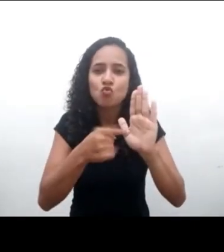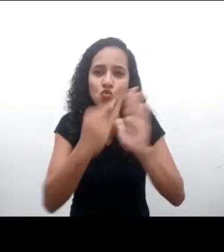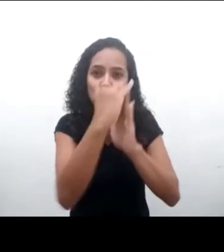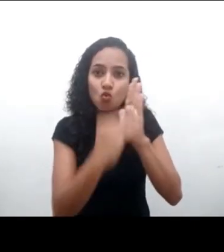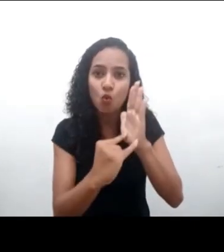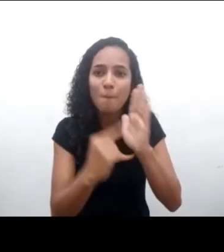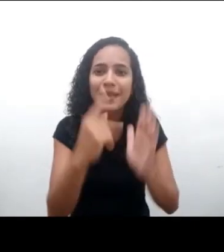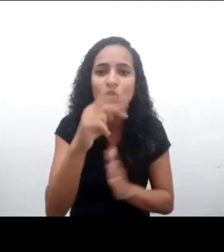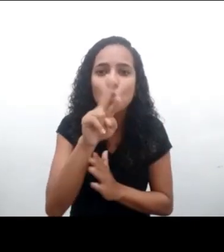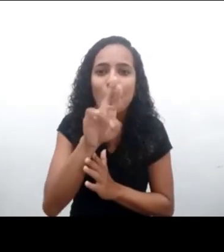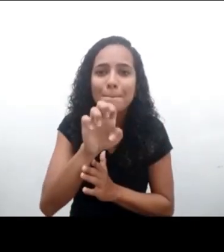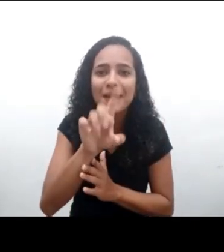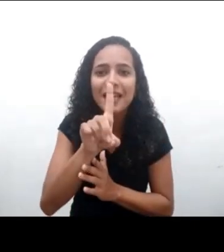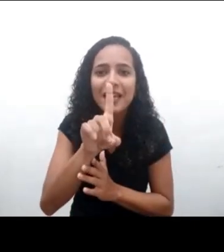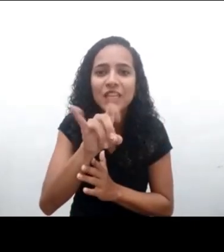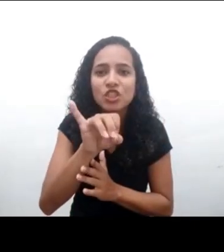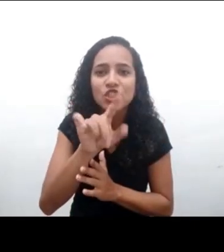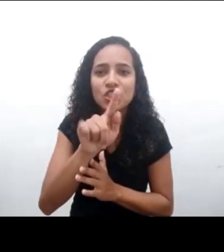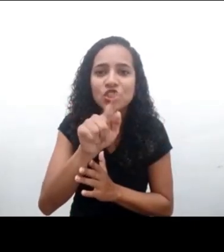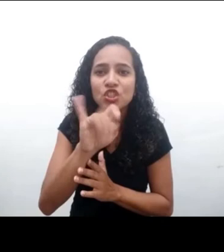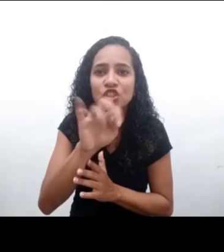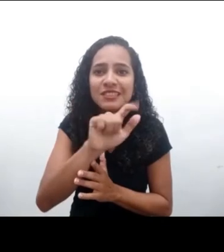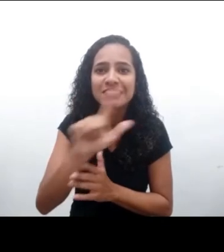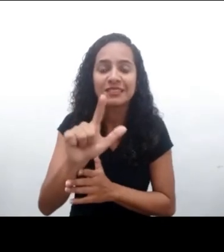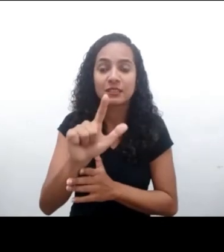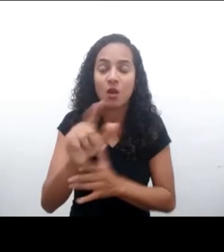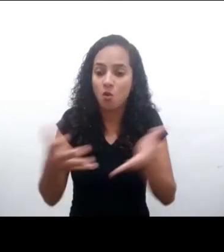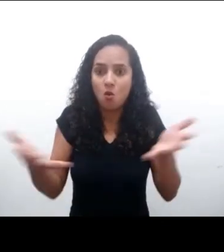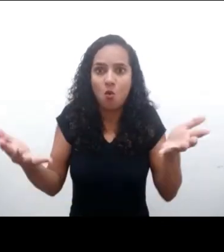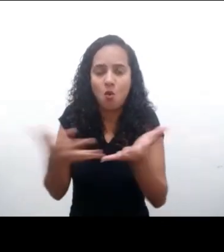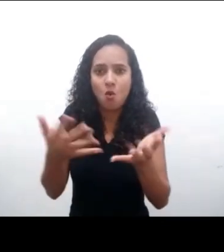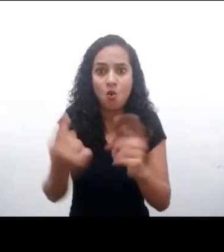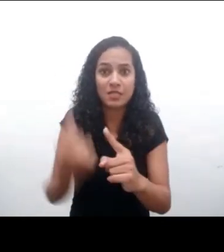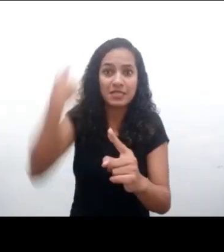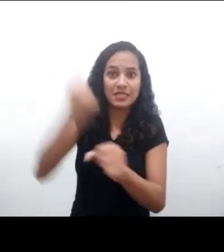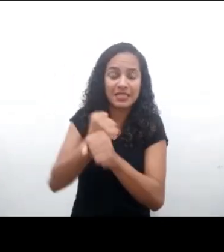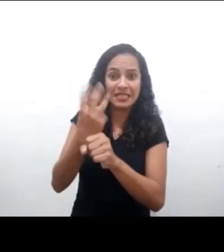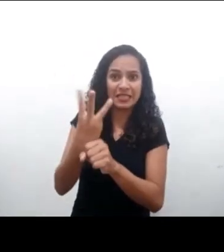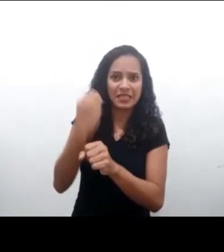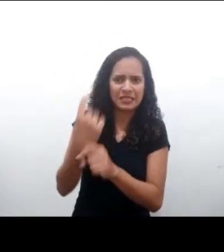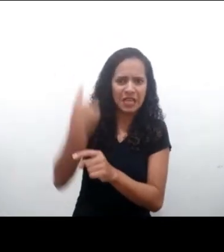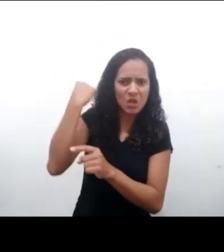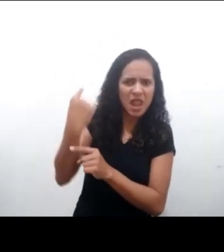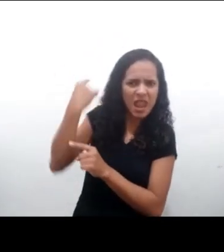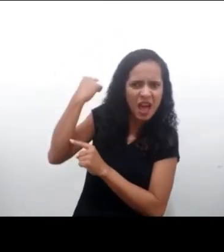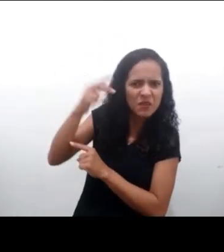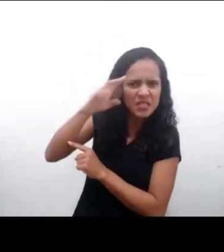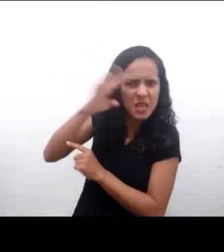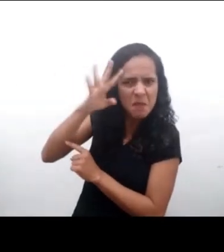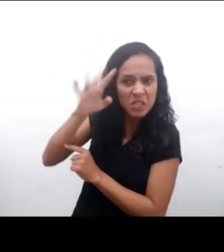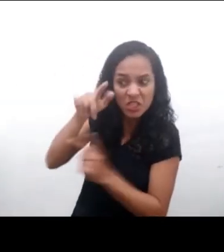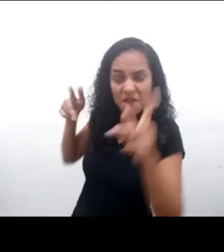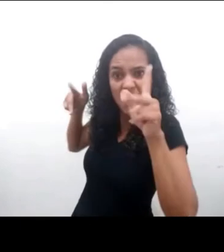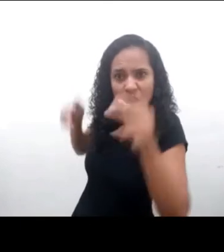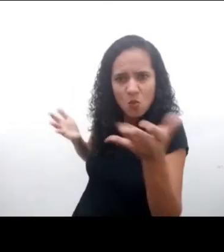imaginable hace 31 años cuando se escribió la Convención de los Derechos de Niños. Pero, como decía Nelson Mandela,